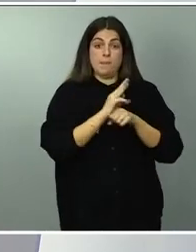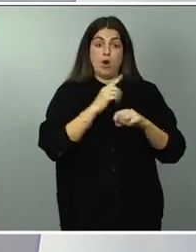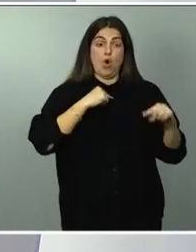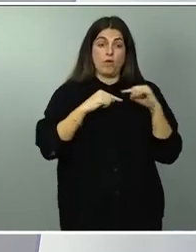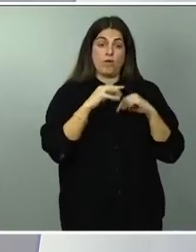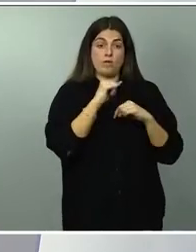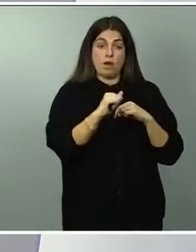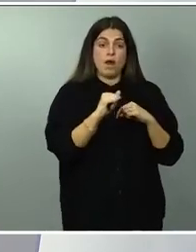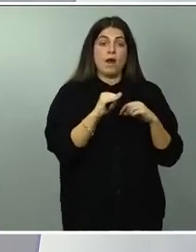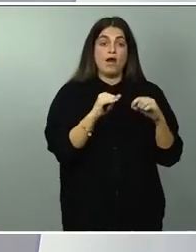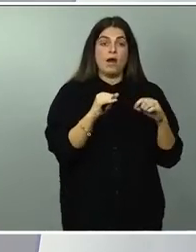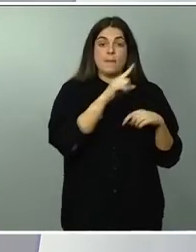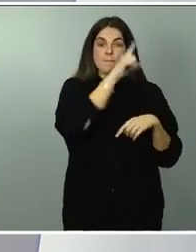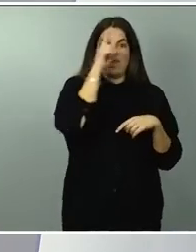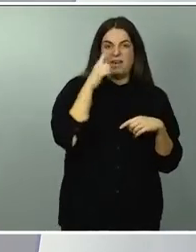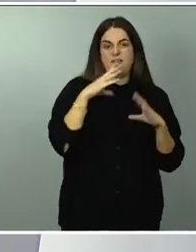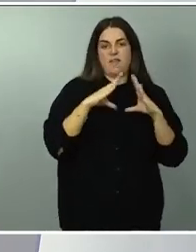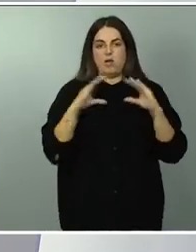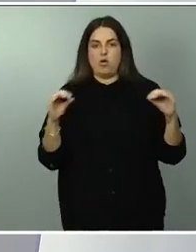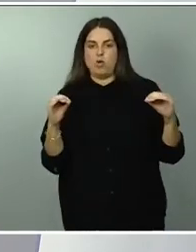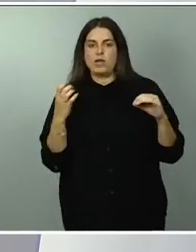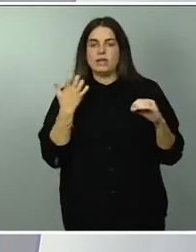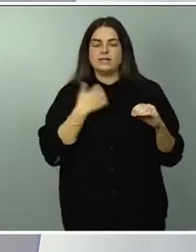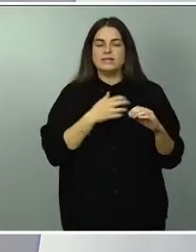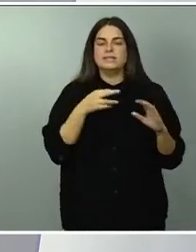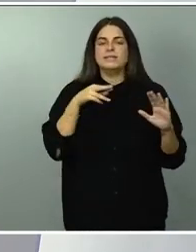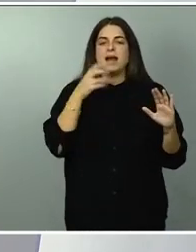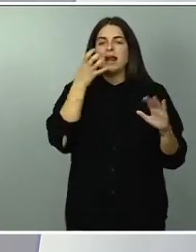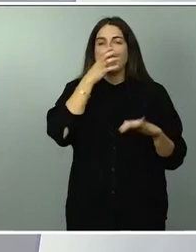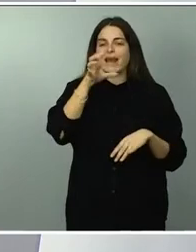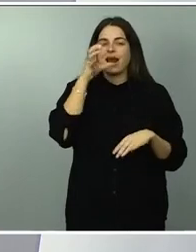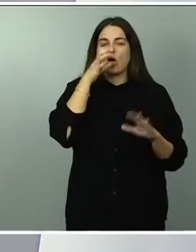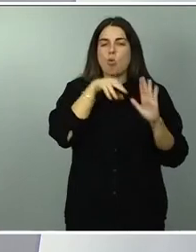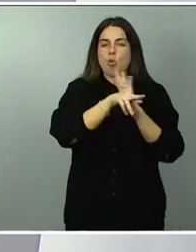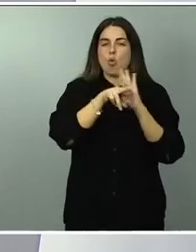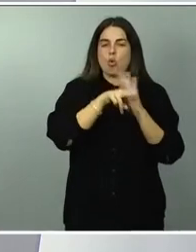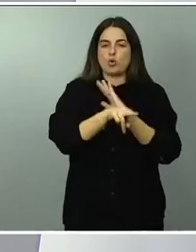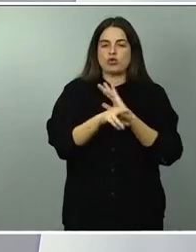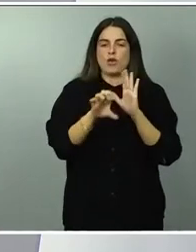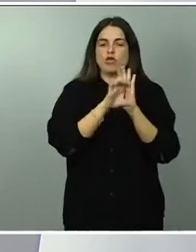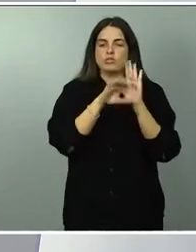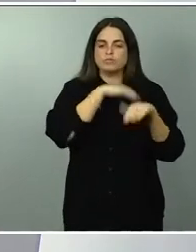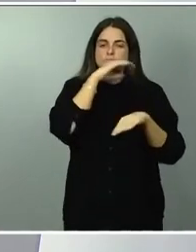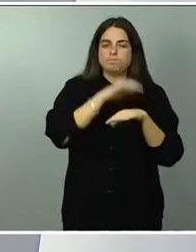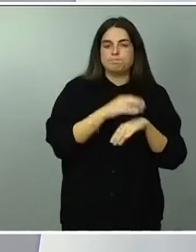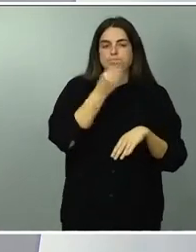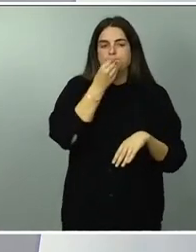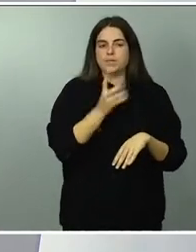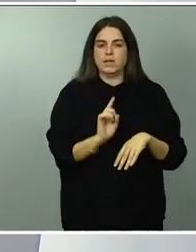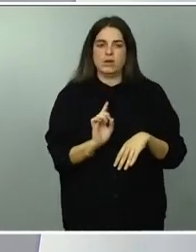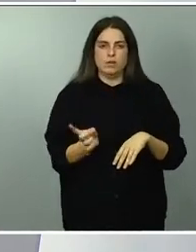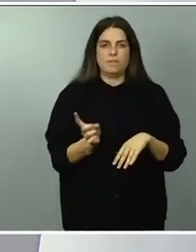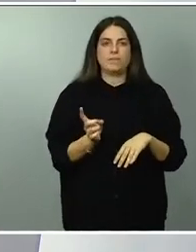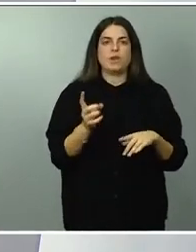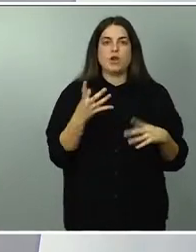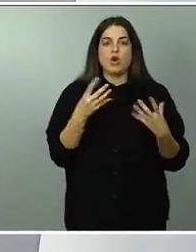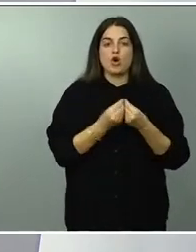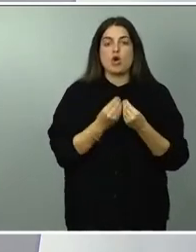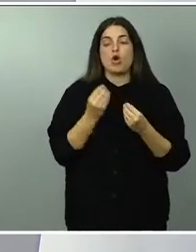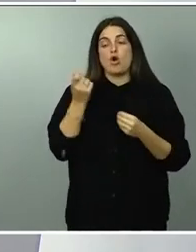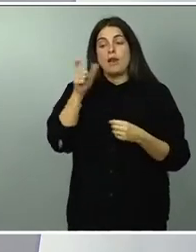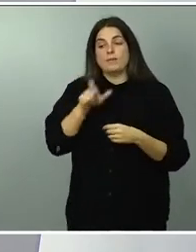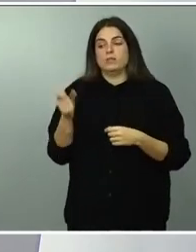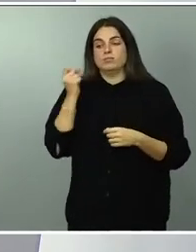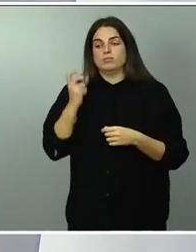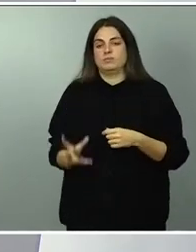Andalucía recursos de inconstitucionalidad frente al impuesto de las grandes fortunas cabe preguntarse a quienes